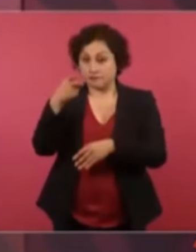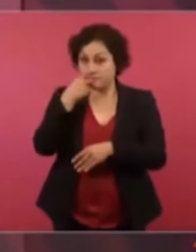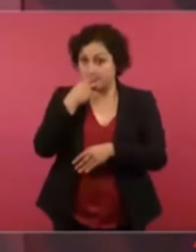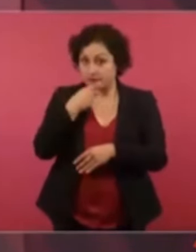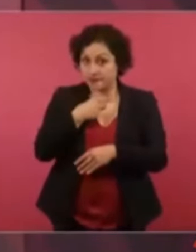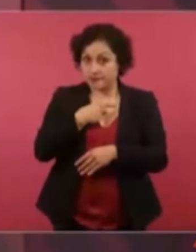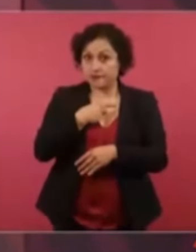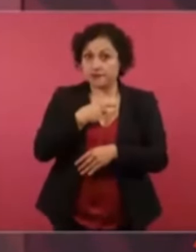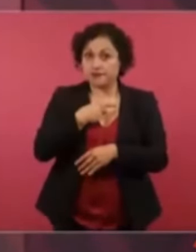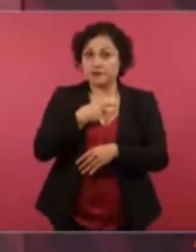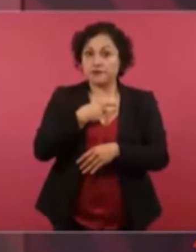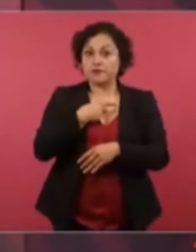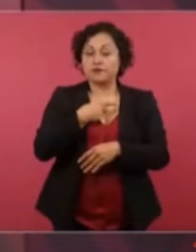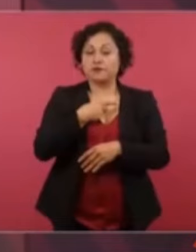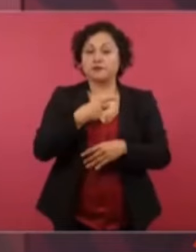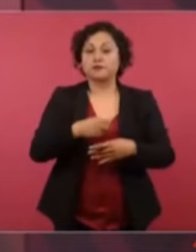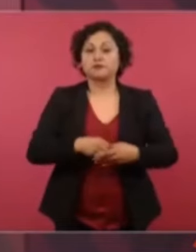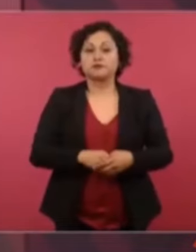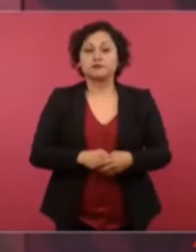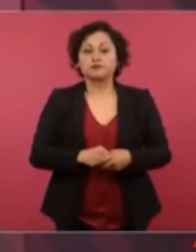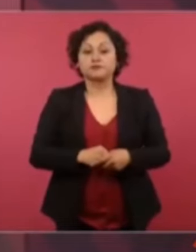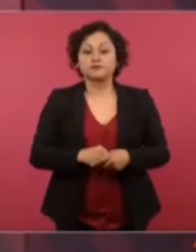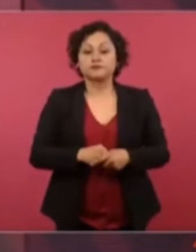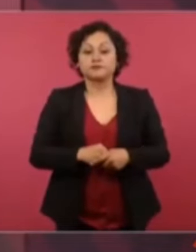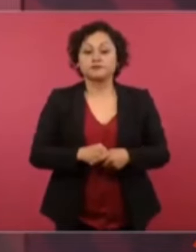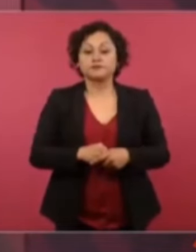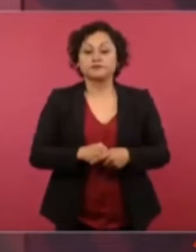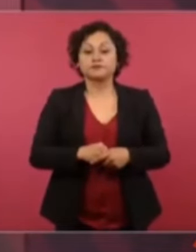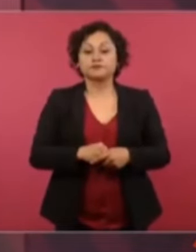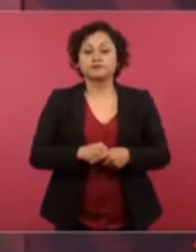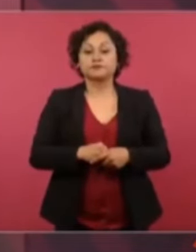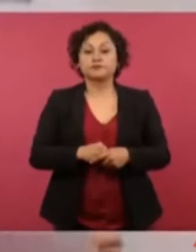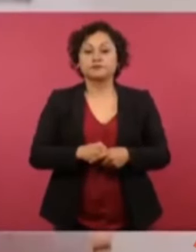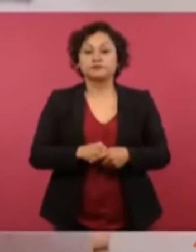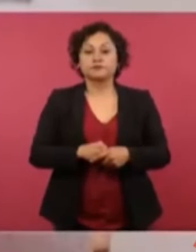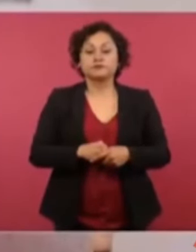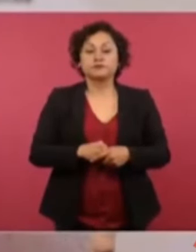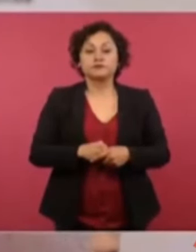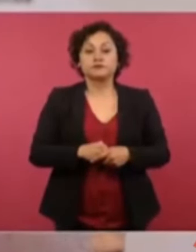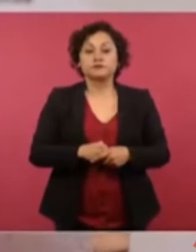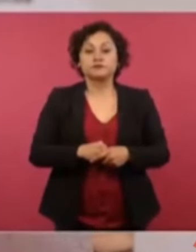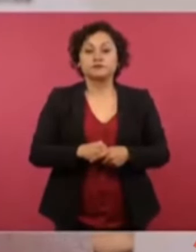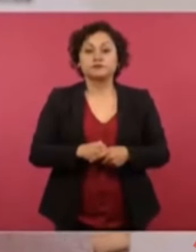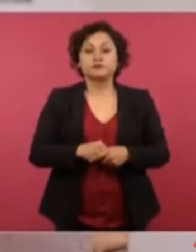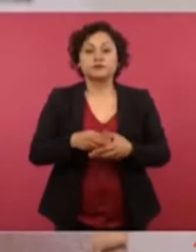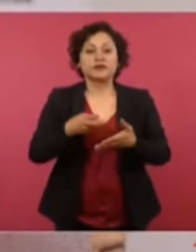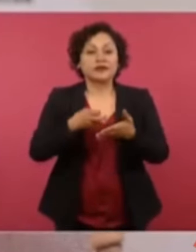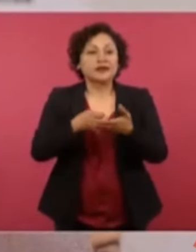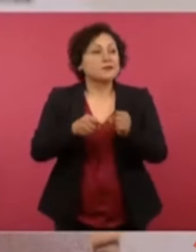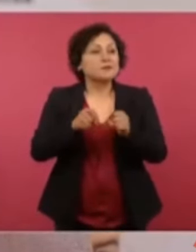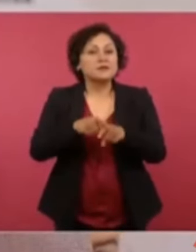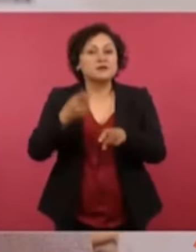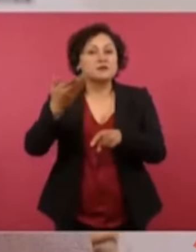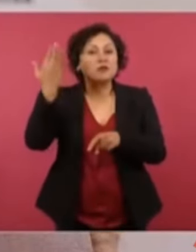lo pensaba Ricardo Flores Magón